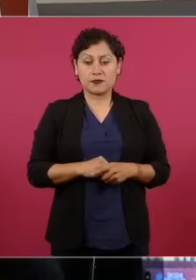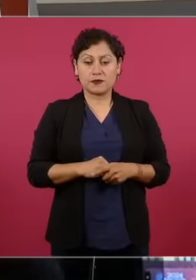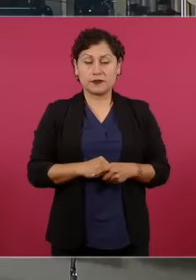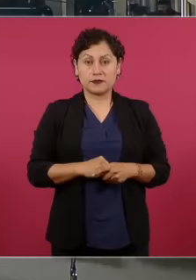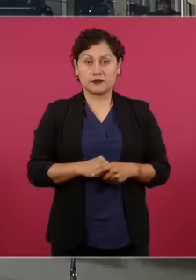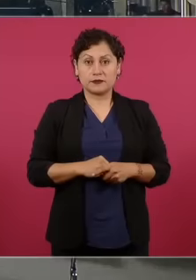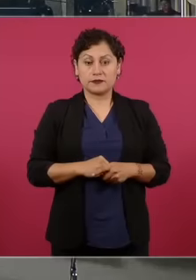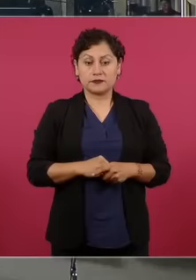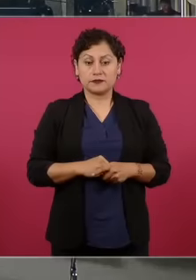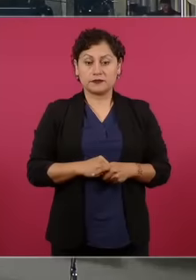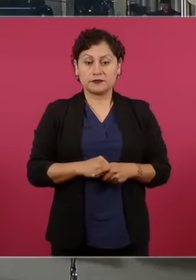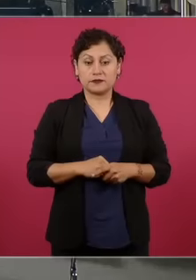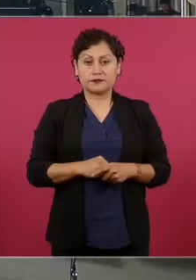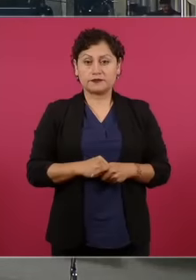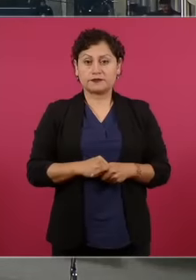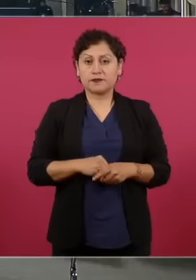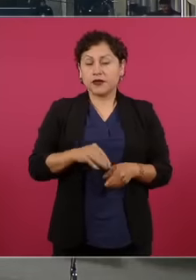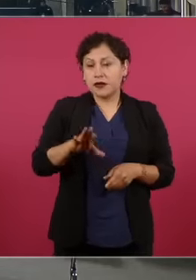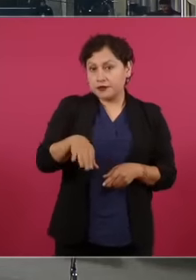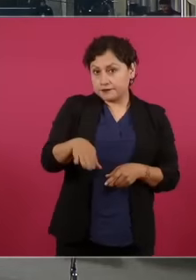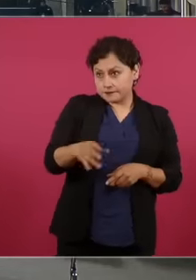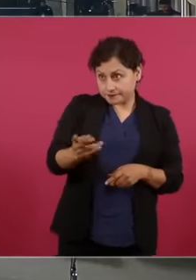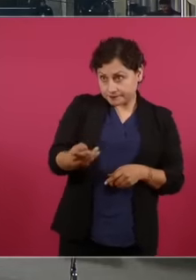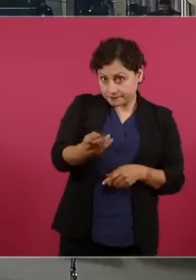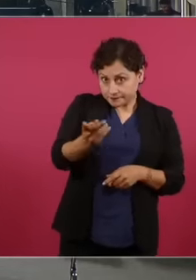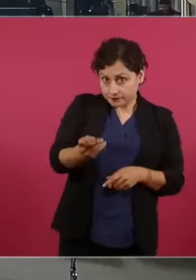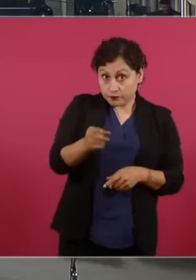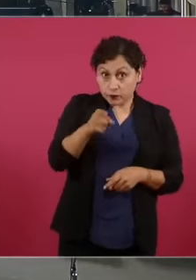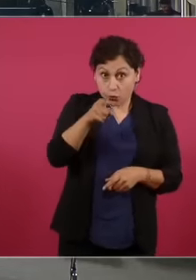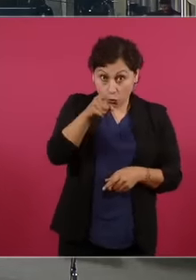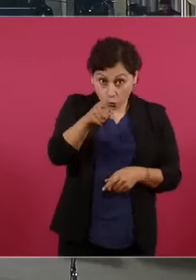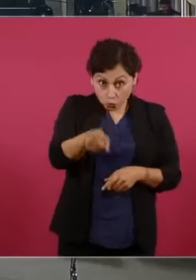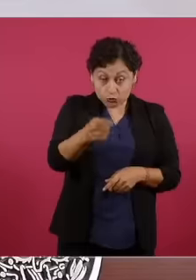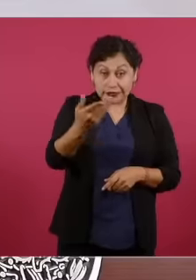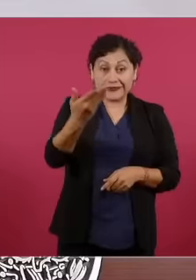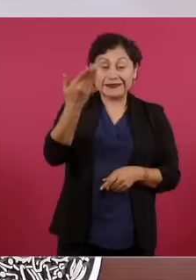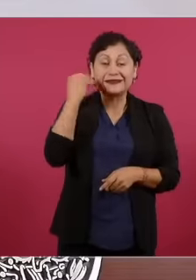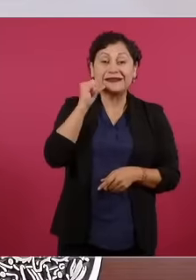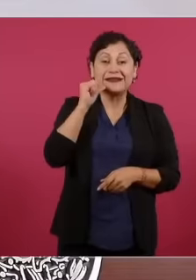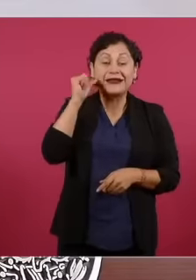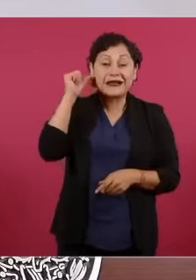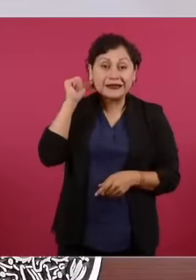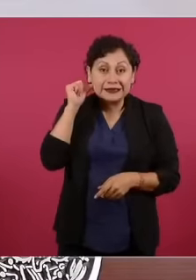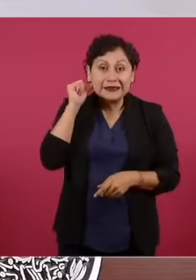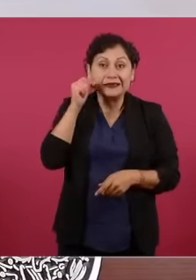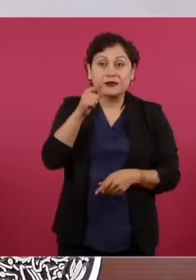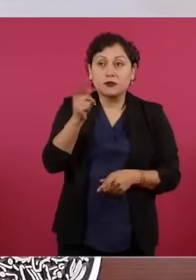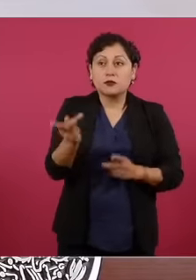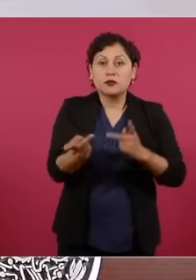Esperaba esa respuesta De la gente Presidente Presidente Sí Es que la gente